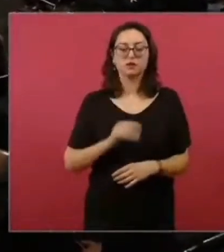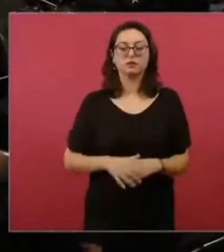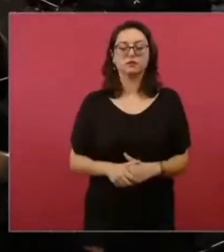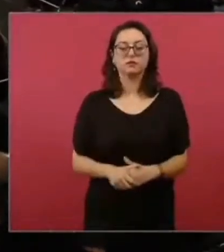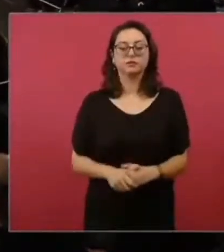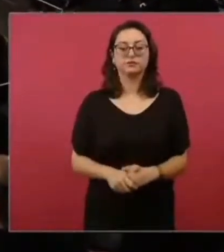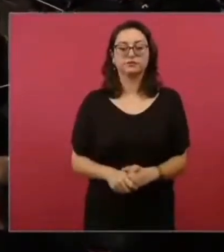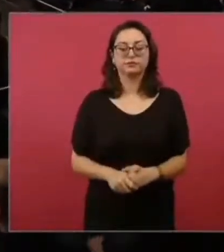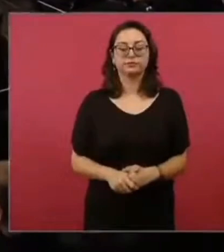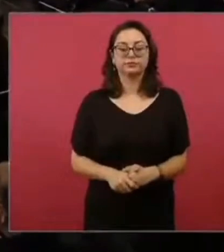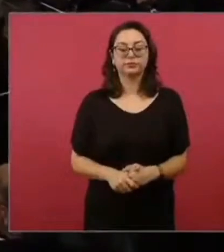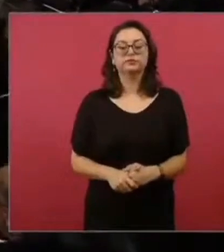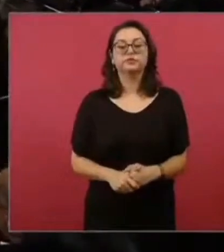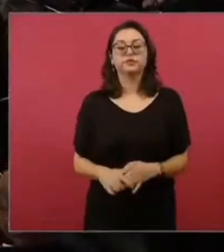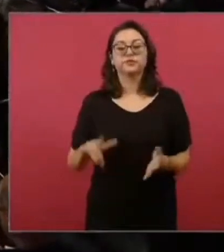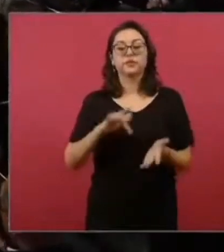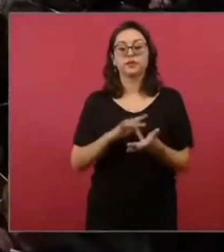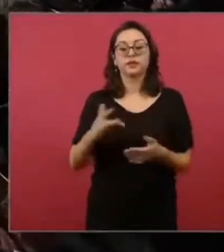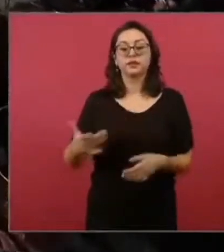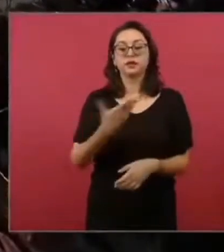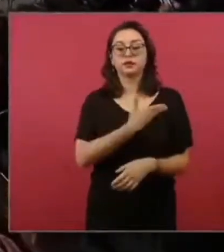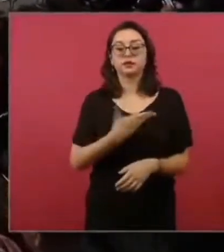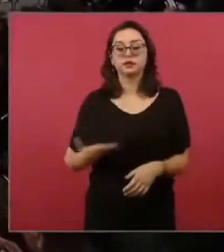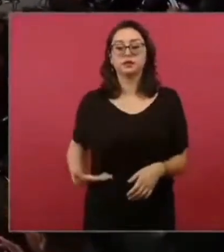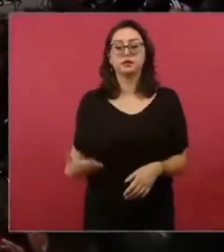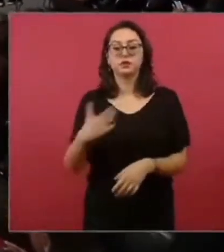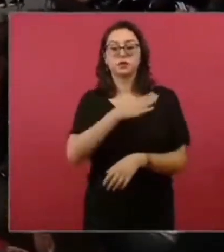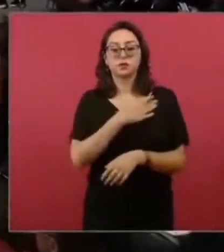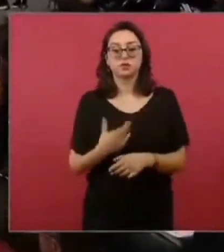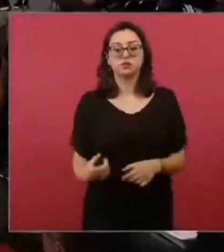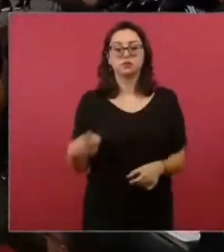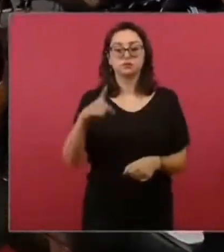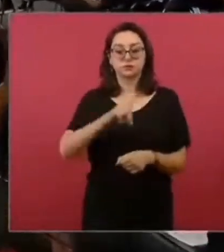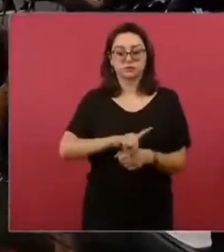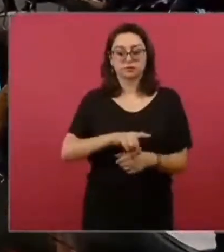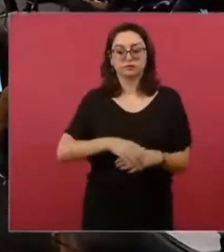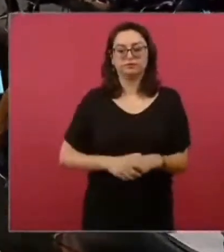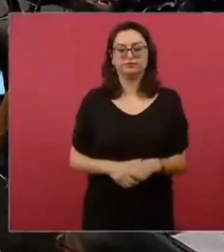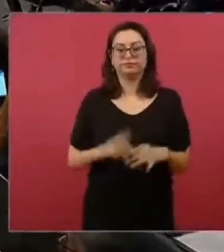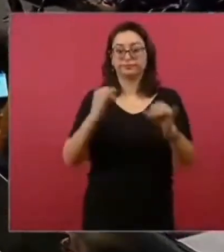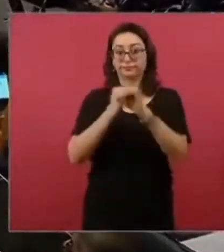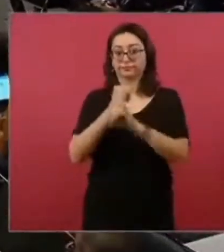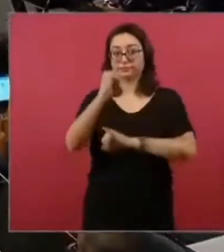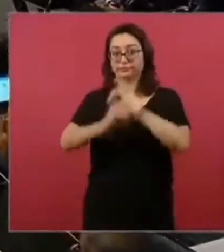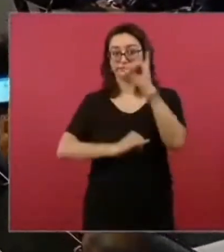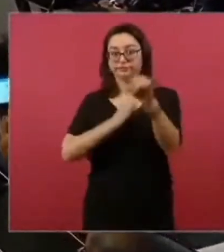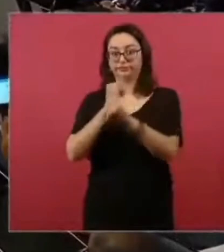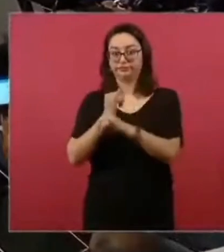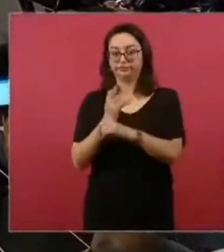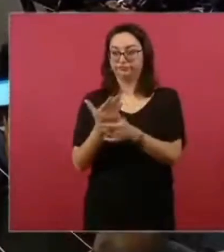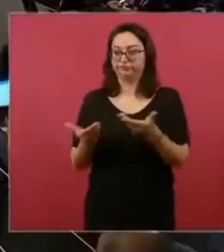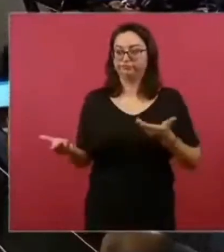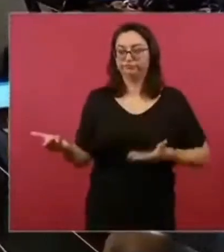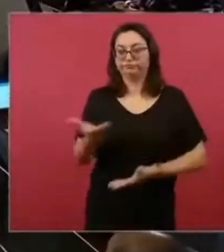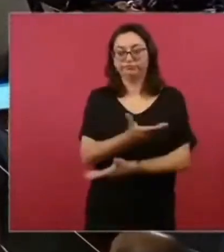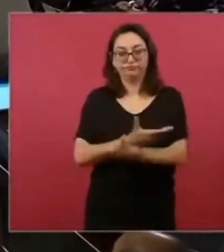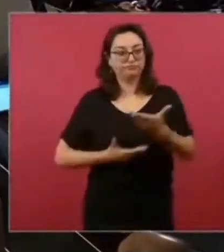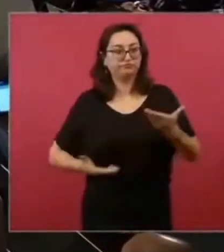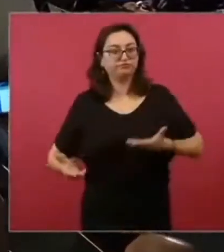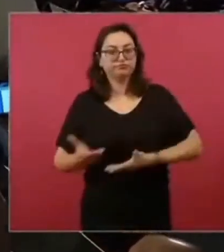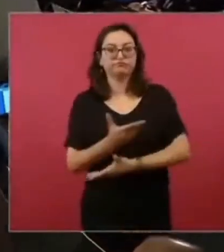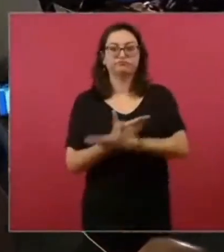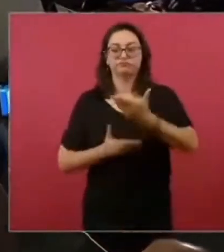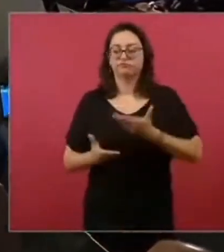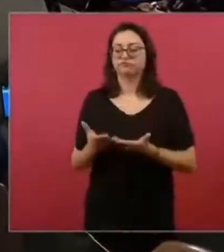Gracias, señor presidente. Buenos días. Pues, miren, la cooperación internacional es algo en lo que México tiene mucha tradición. Si me permiten,